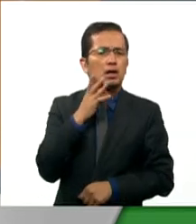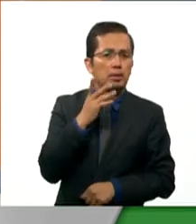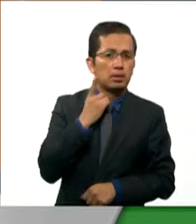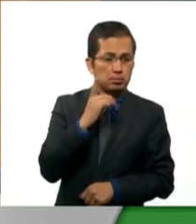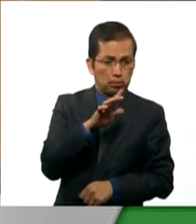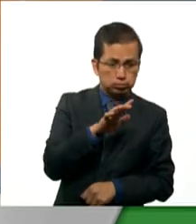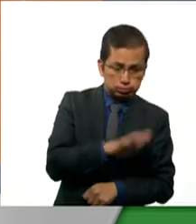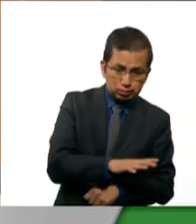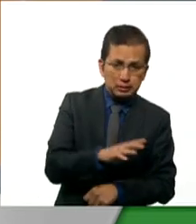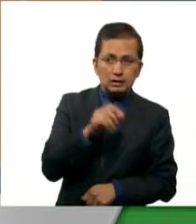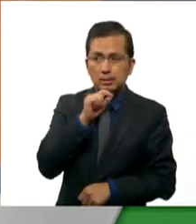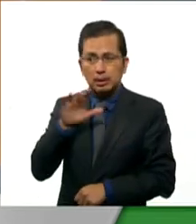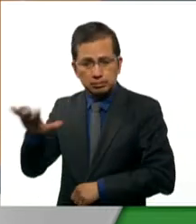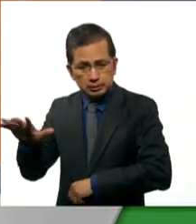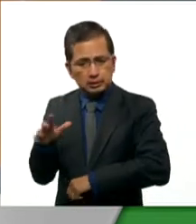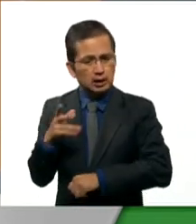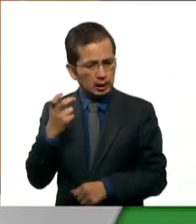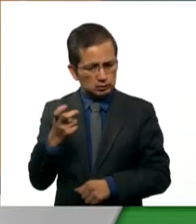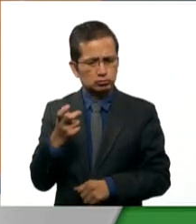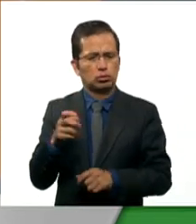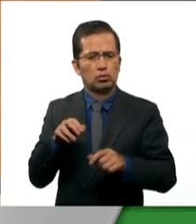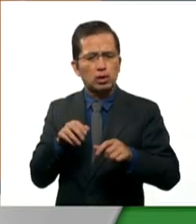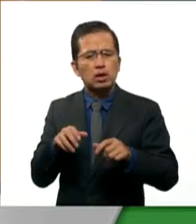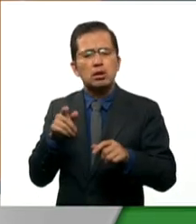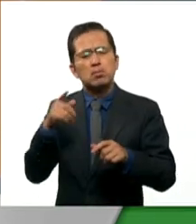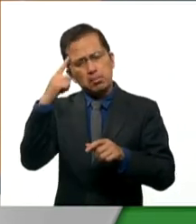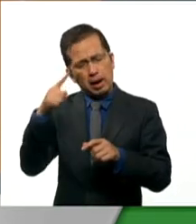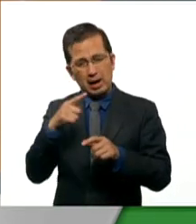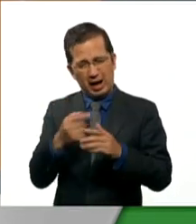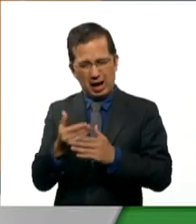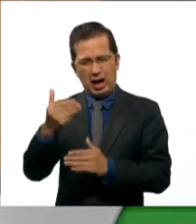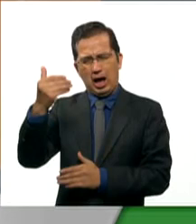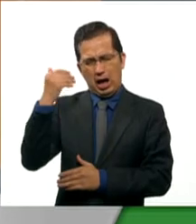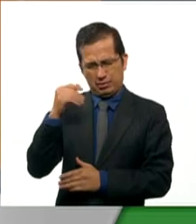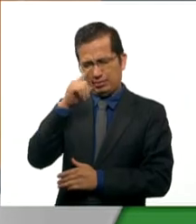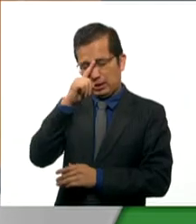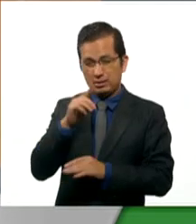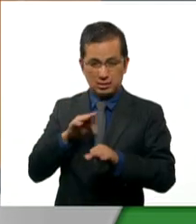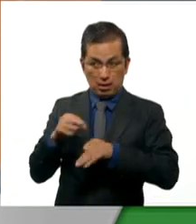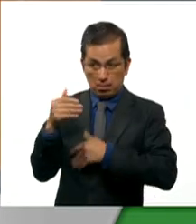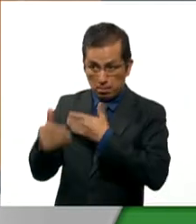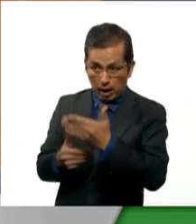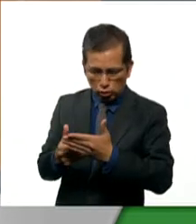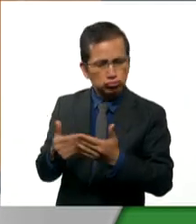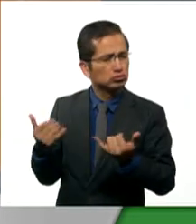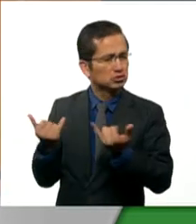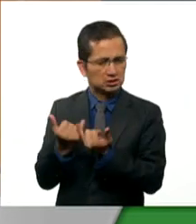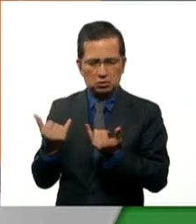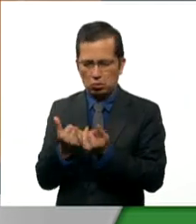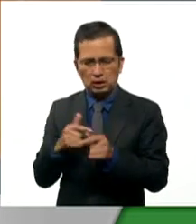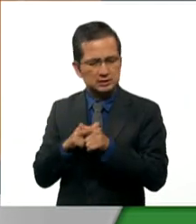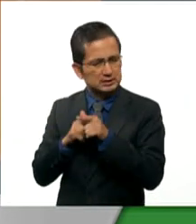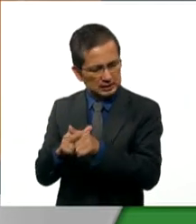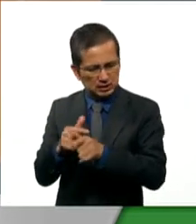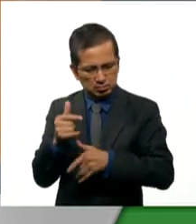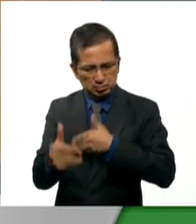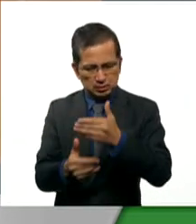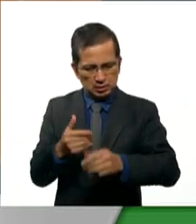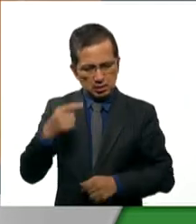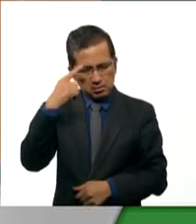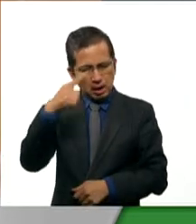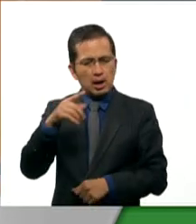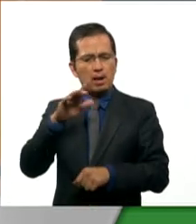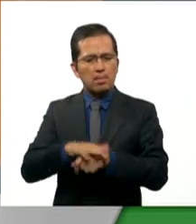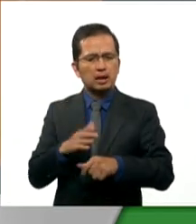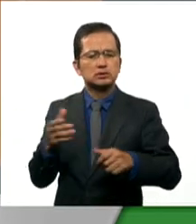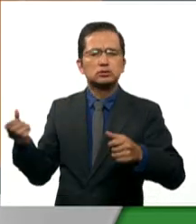actividades ya desarrolladas por diferentes agencias gubernamentales con el propósito de promover la